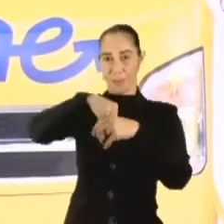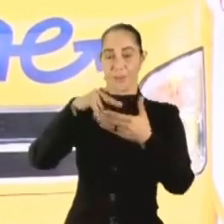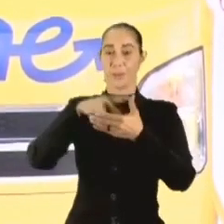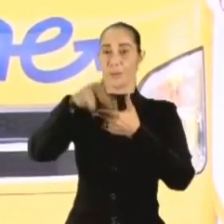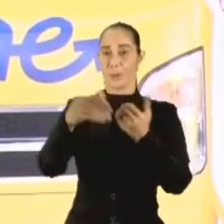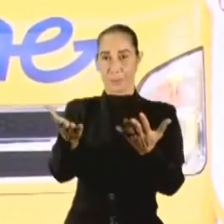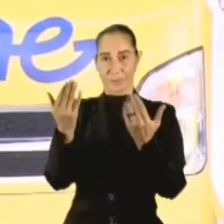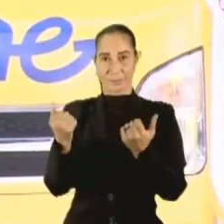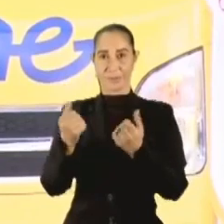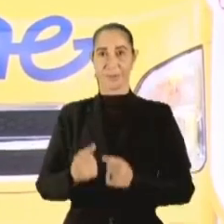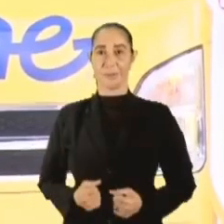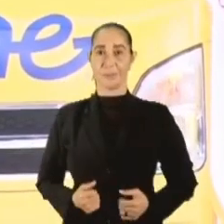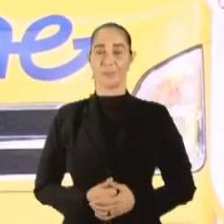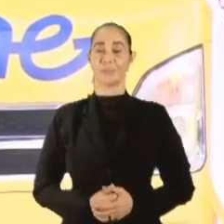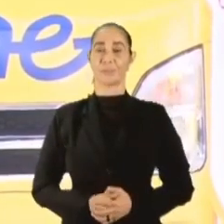programa de TRAI.